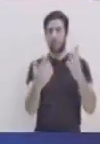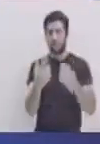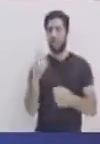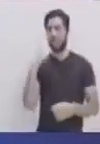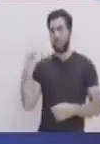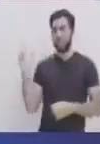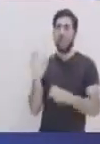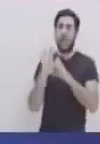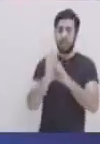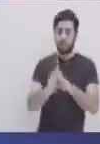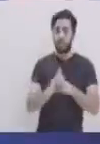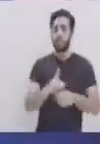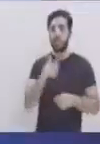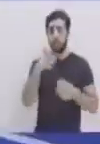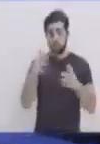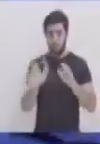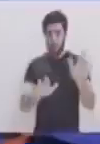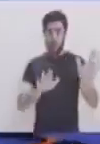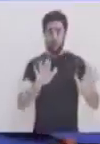avanzo avanzo